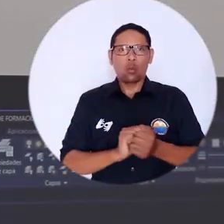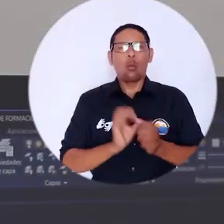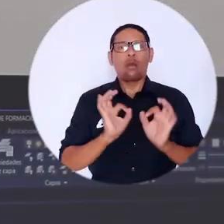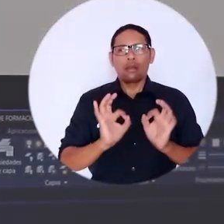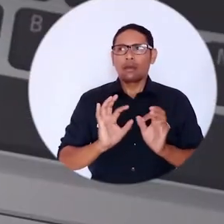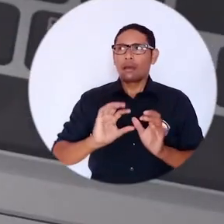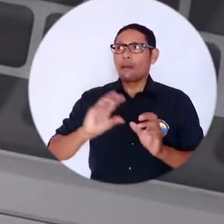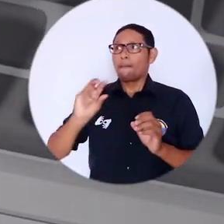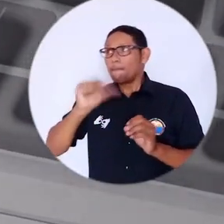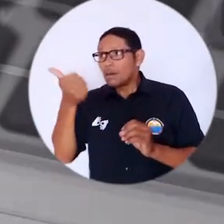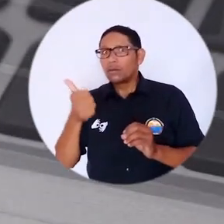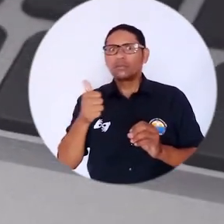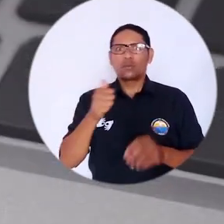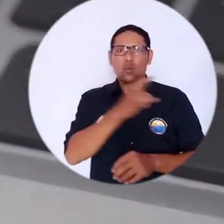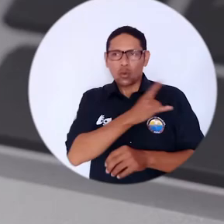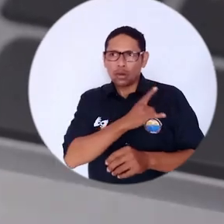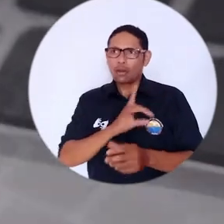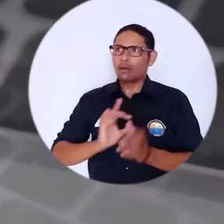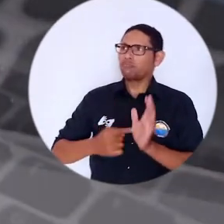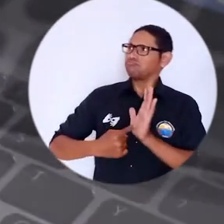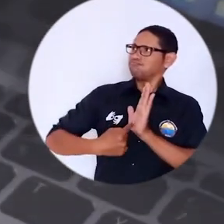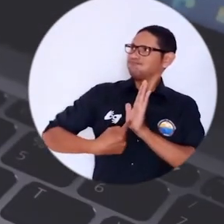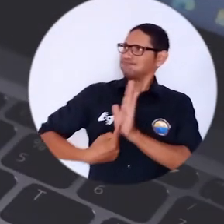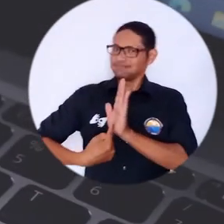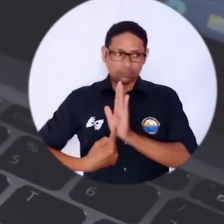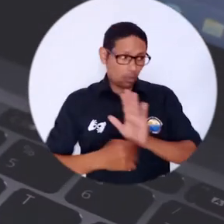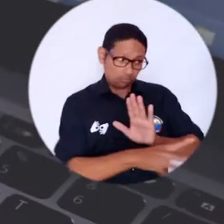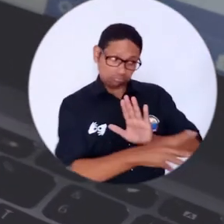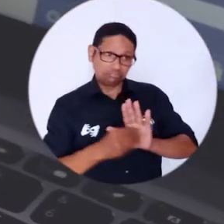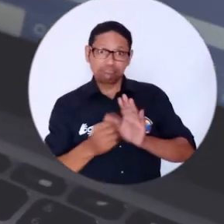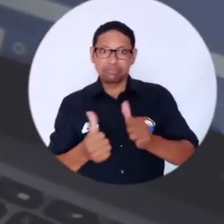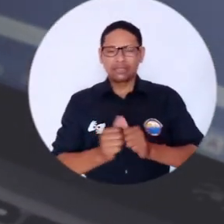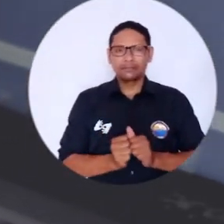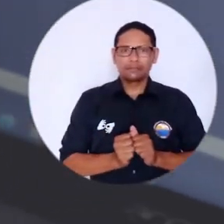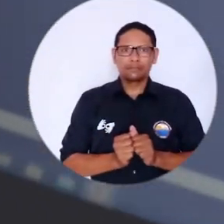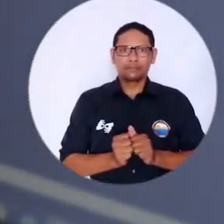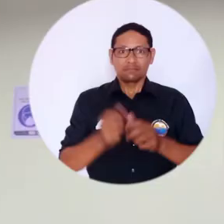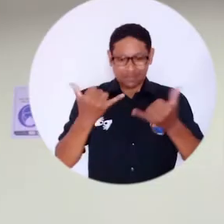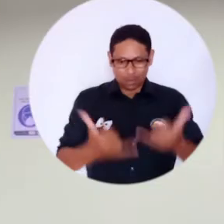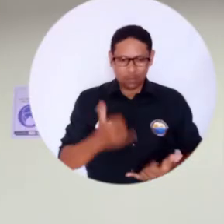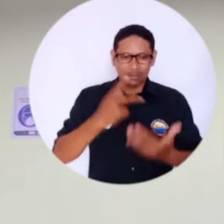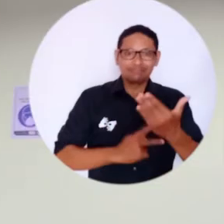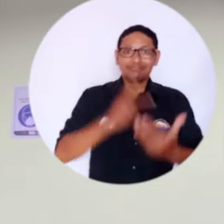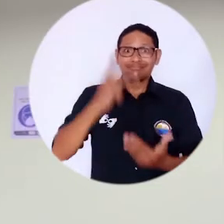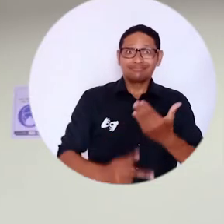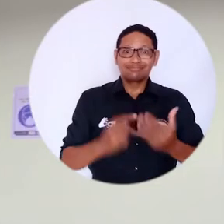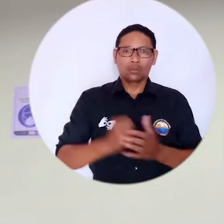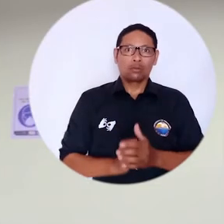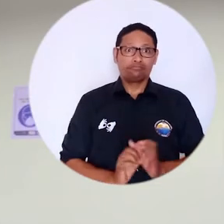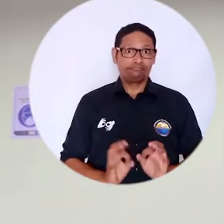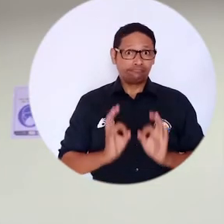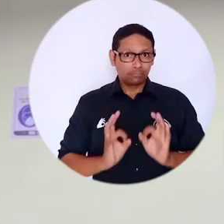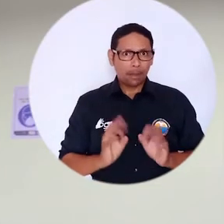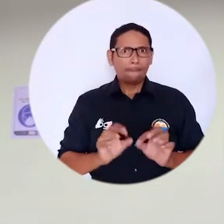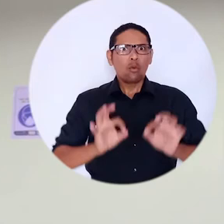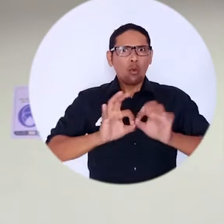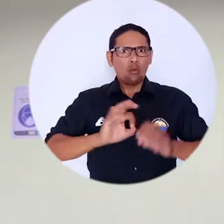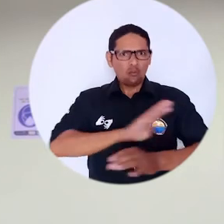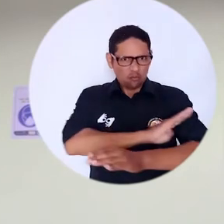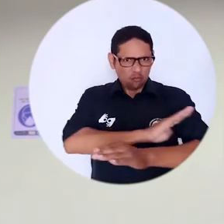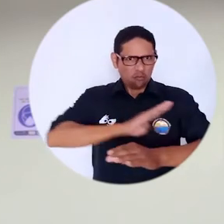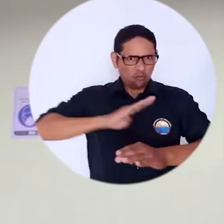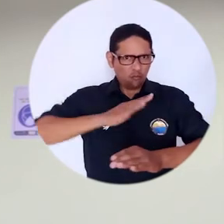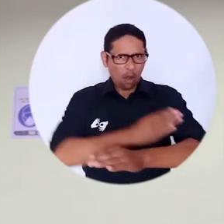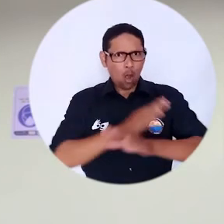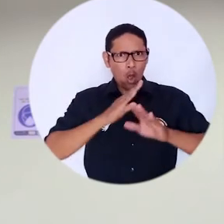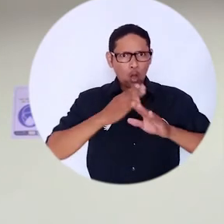como un patrón de ejemplo para las demás universidades. Vamos a ver con este proyecto un fortalecimiento